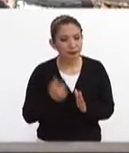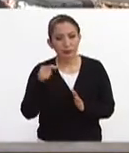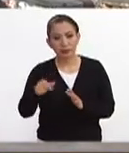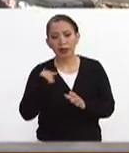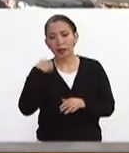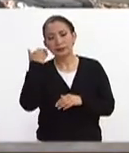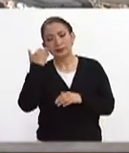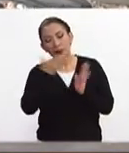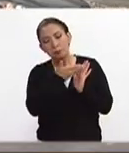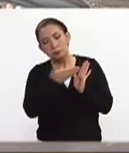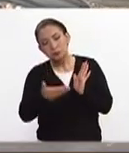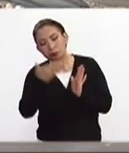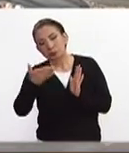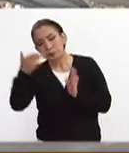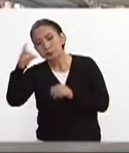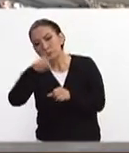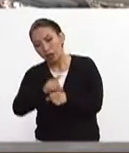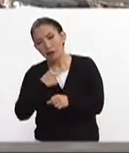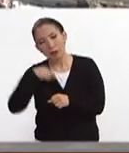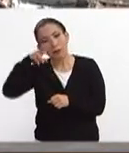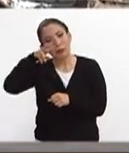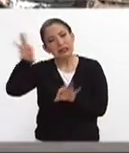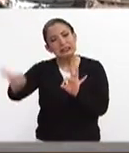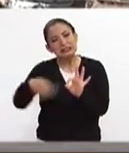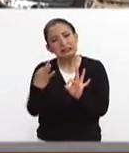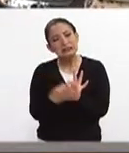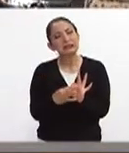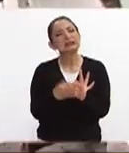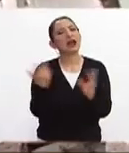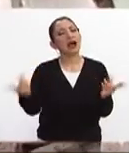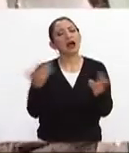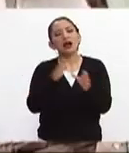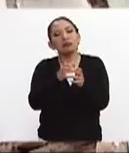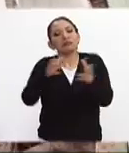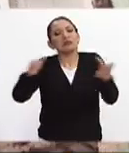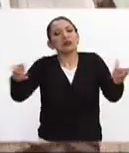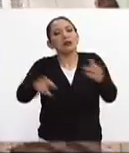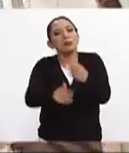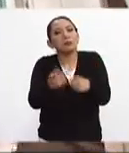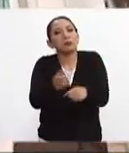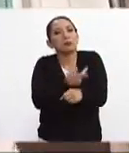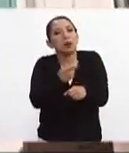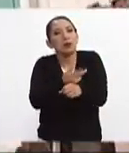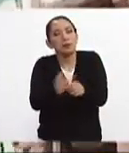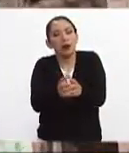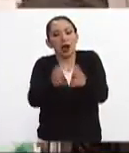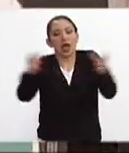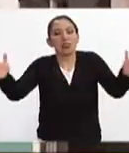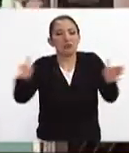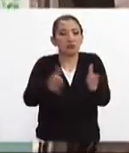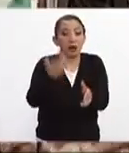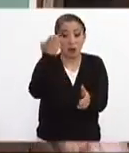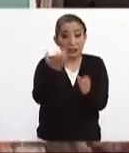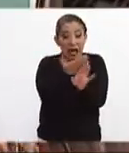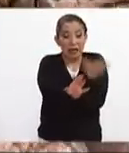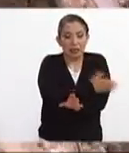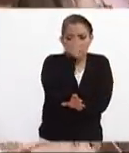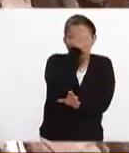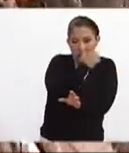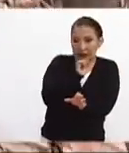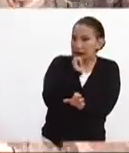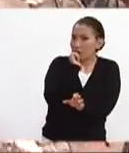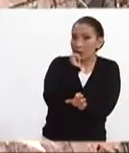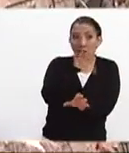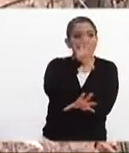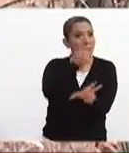conforme pasen los días vamos a ver exactamente la dimensión de la tragedia. ¿Por qué? Porque este es un balance preliminar todavía